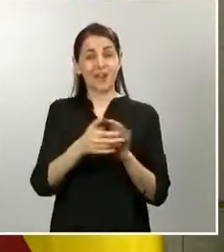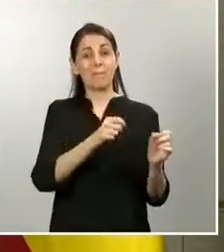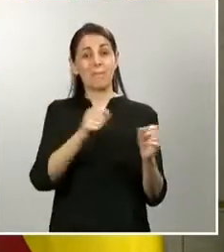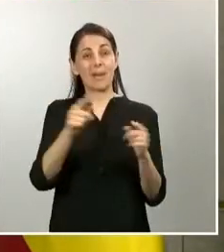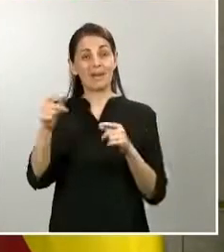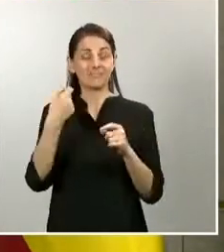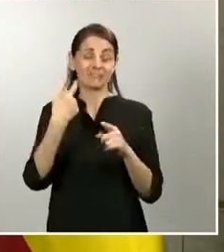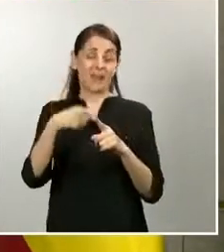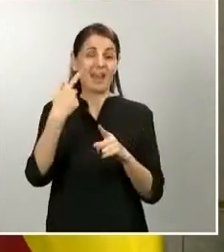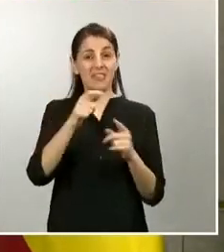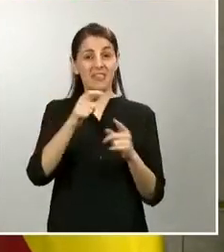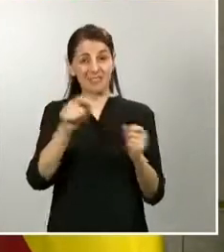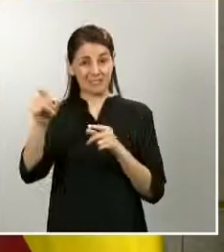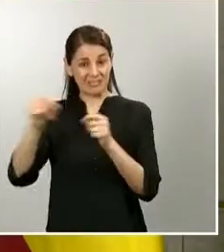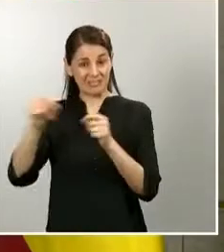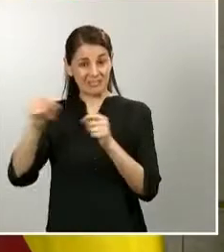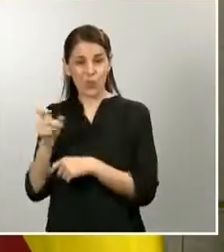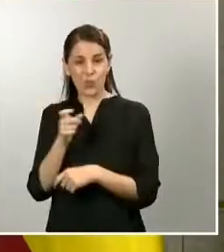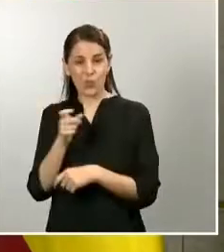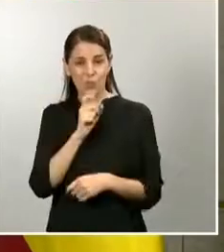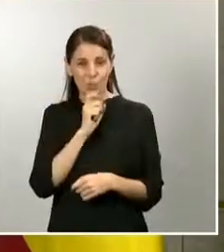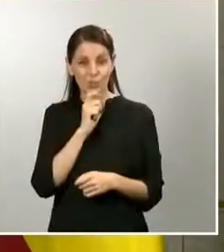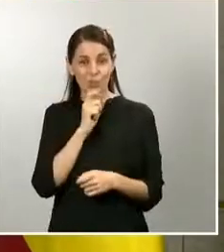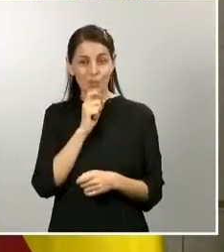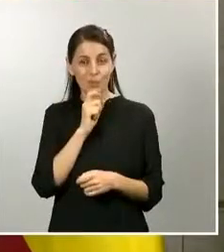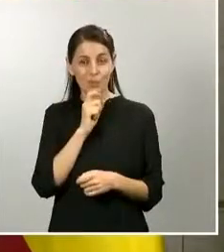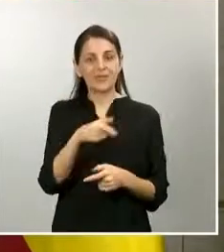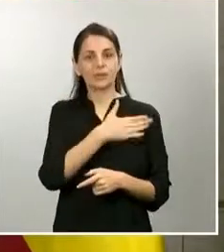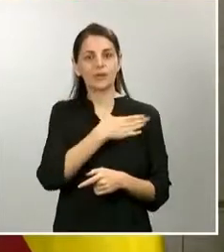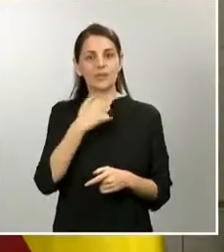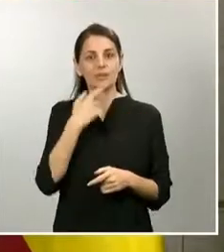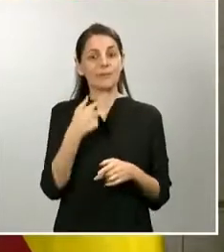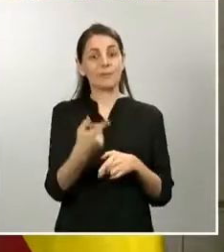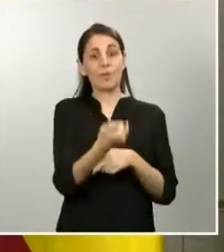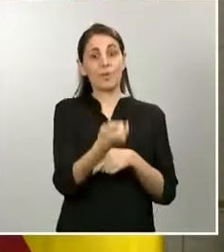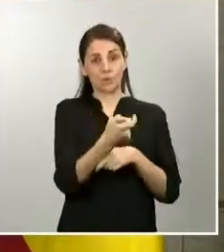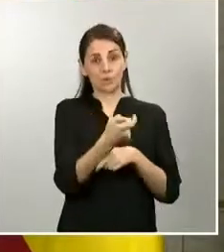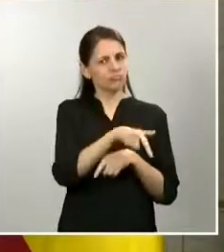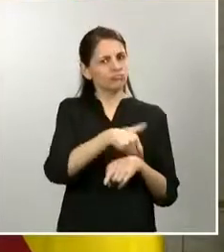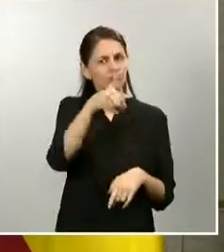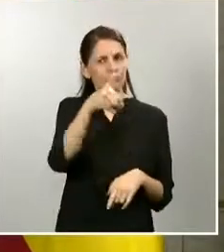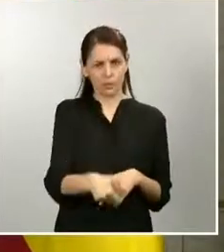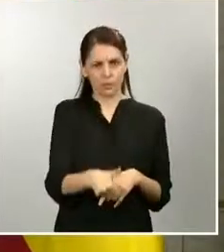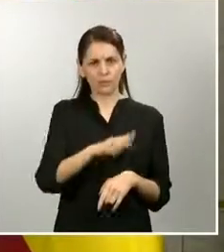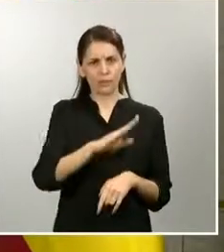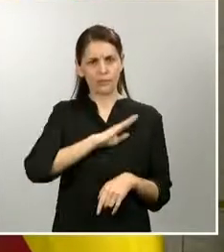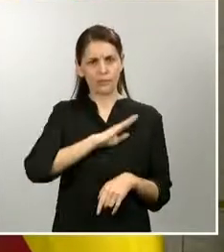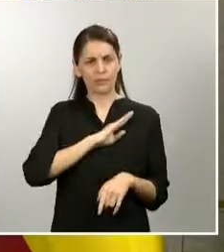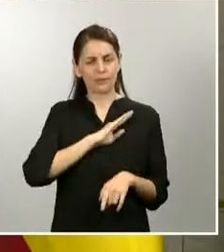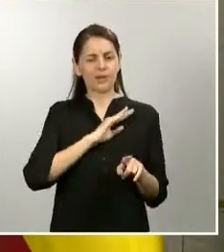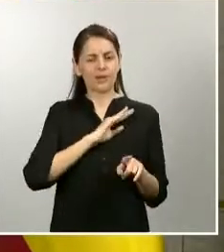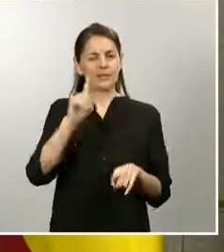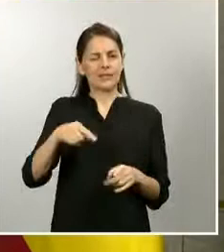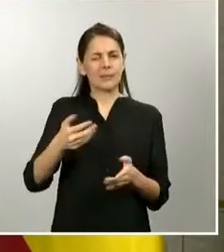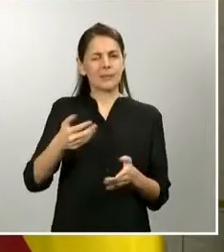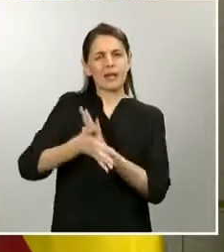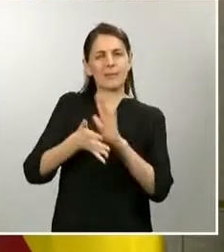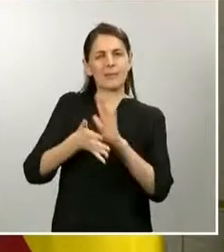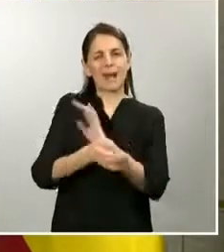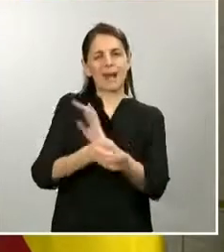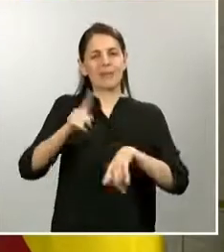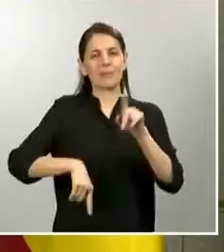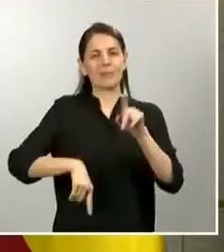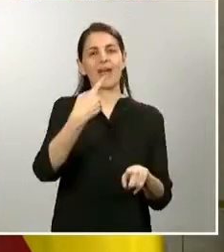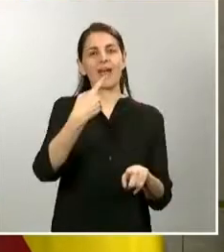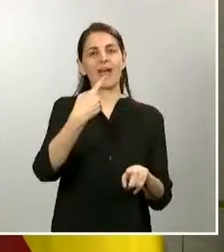en el que los puertos tienen una gran importancia, y también distinguir un poco por tipo de artículos que se están